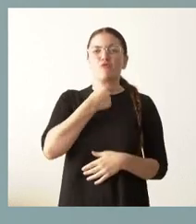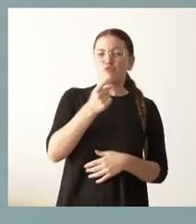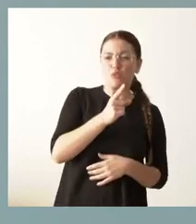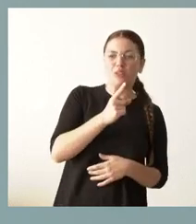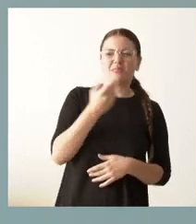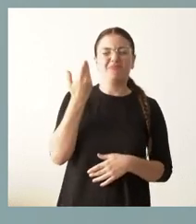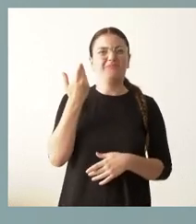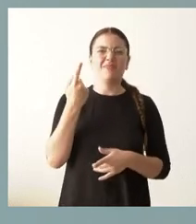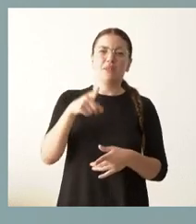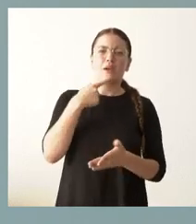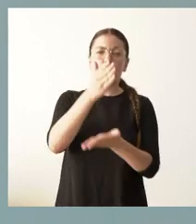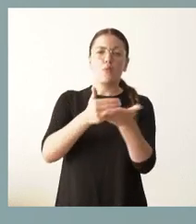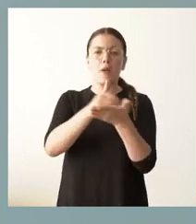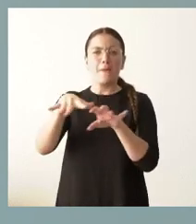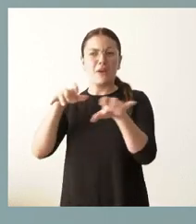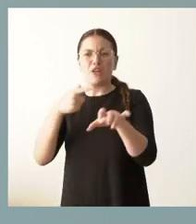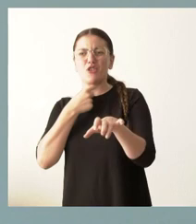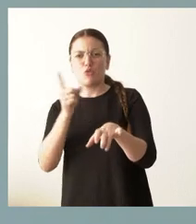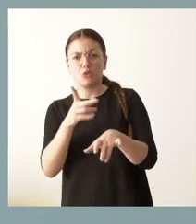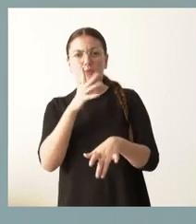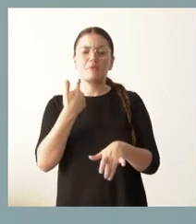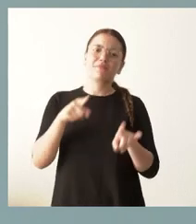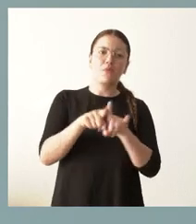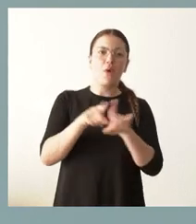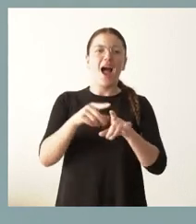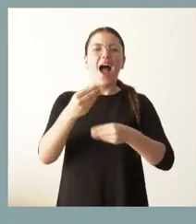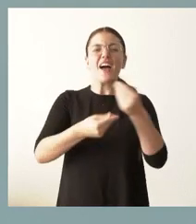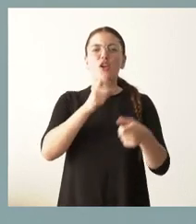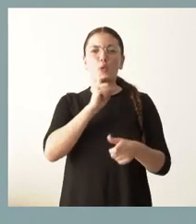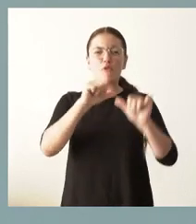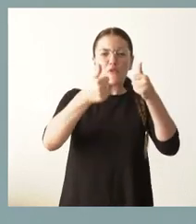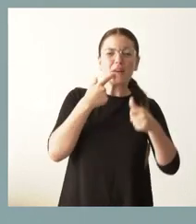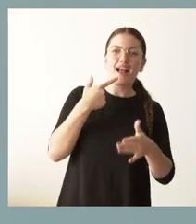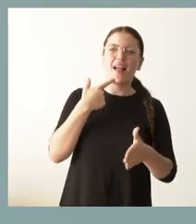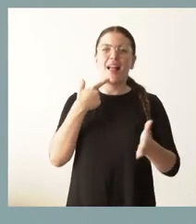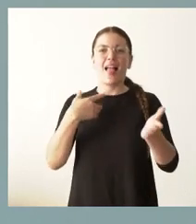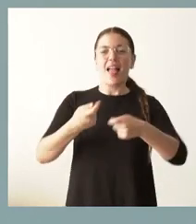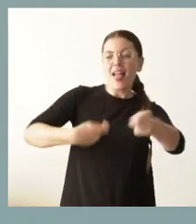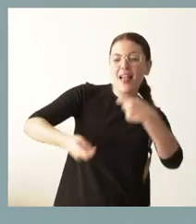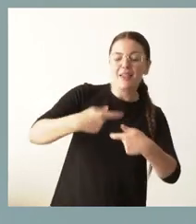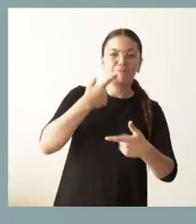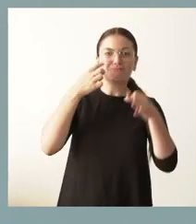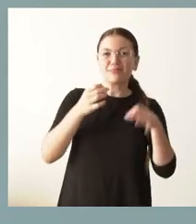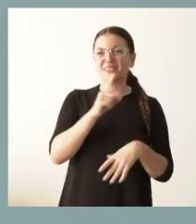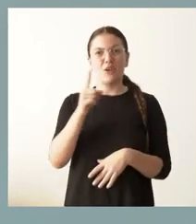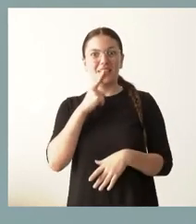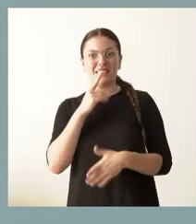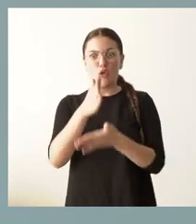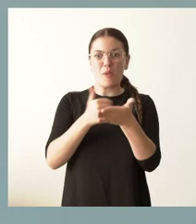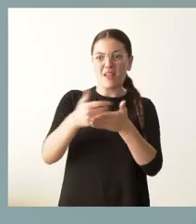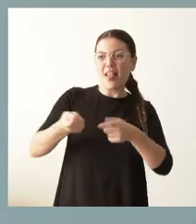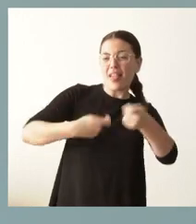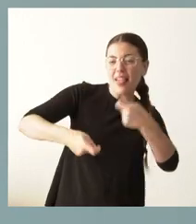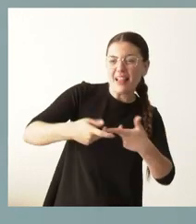Desde el punto de vista de la forma no ha habido una negociación efectiva ni con las comunidades autónomas, ni con los sectores